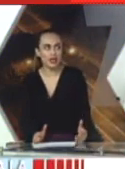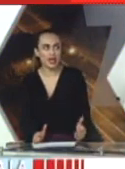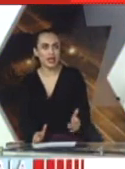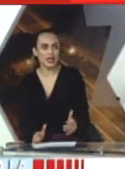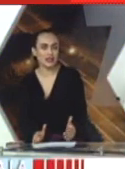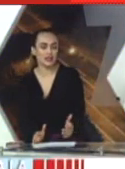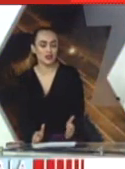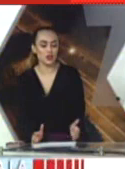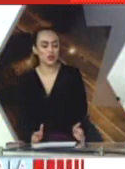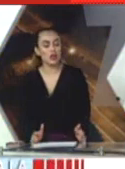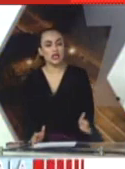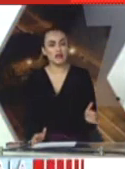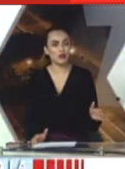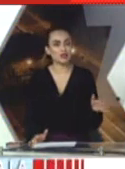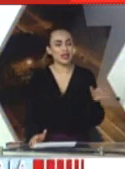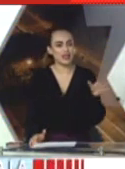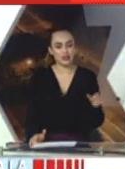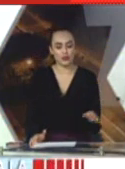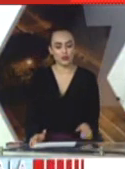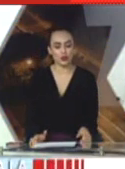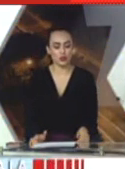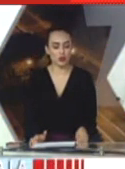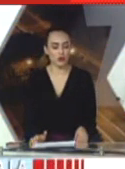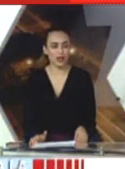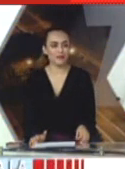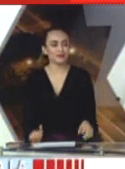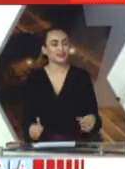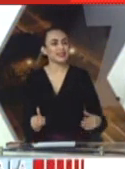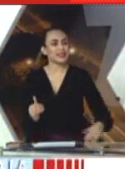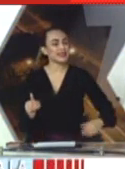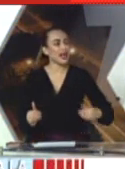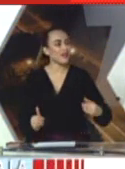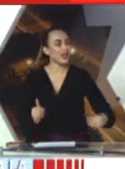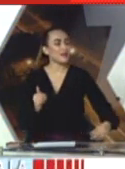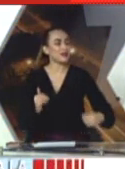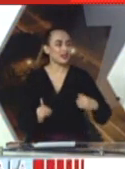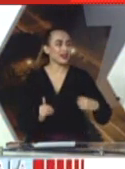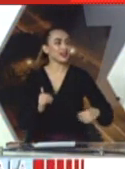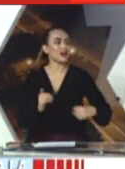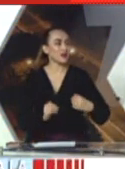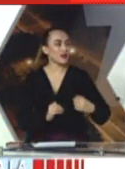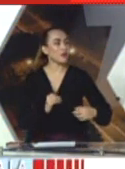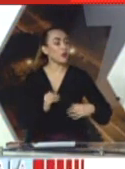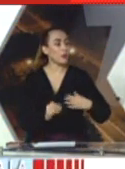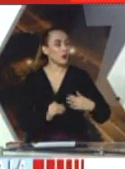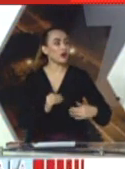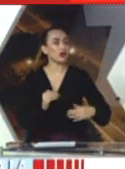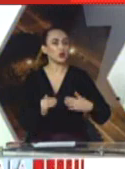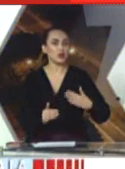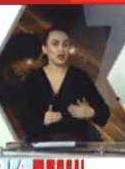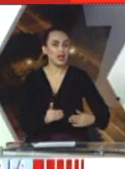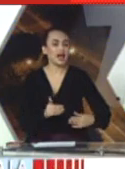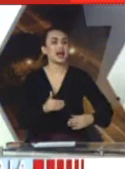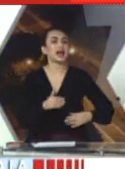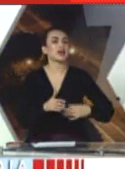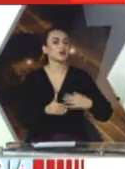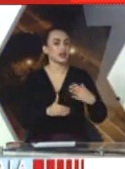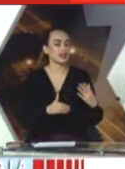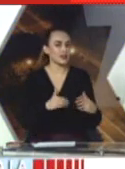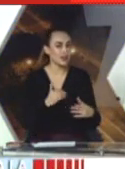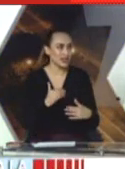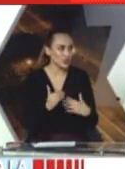poco también en esa activación. Y vamos en este punto, Julio, porque ya se habla de empezar a activar poco a poco la economía,